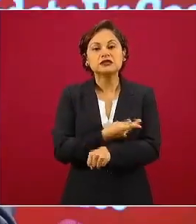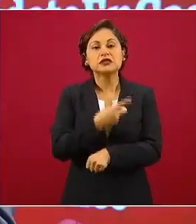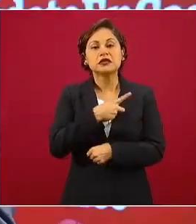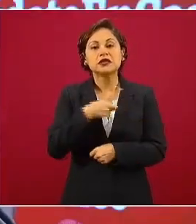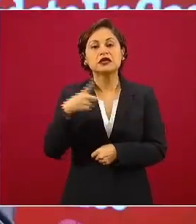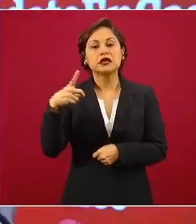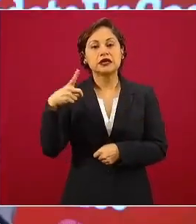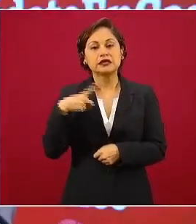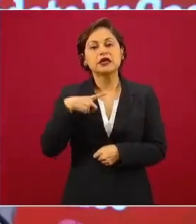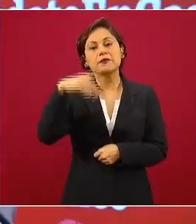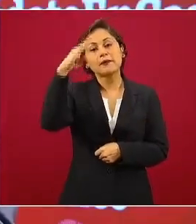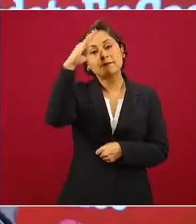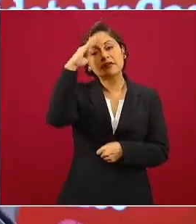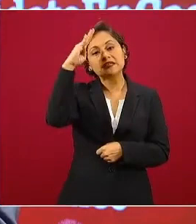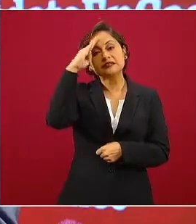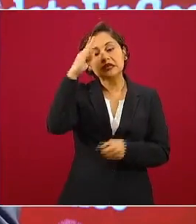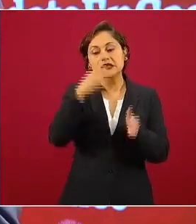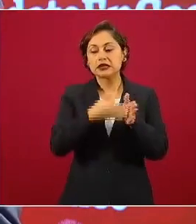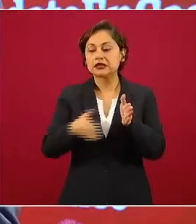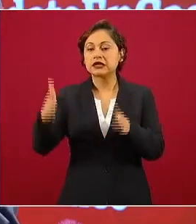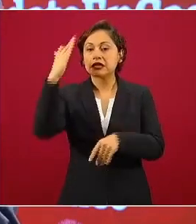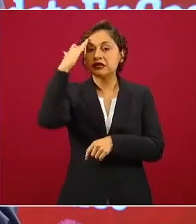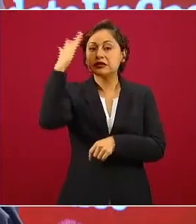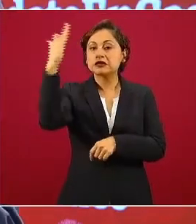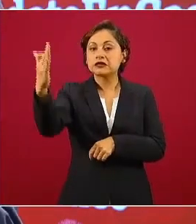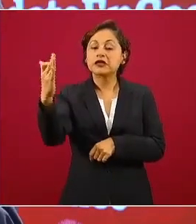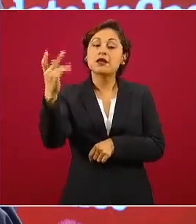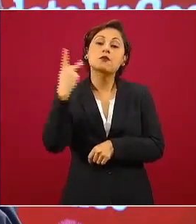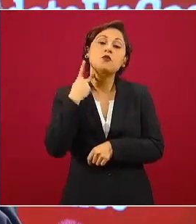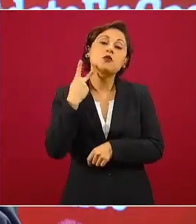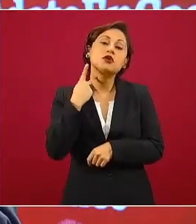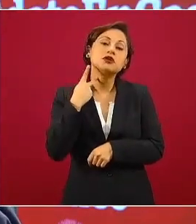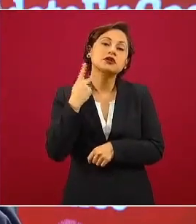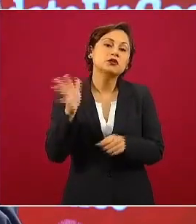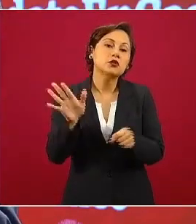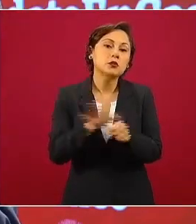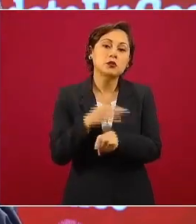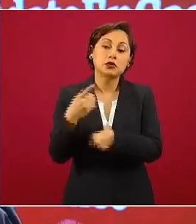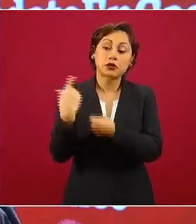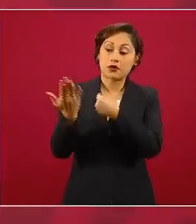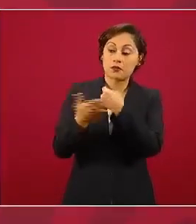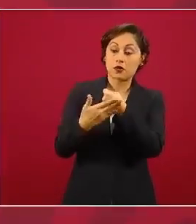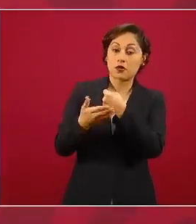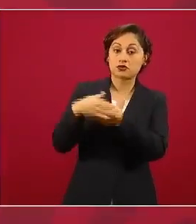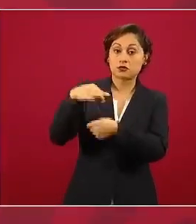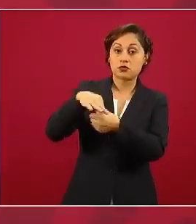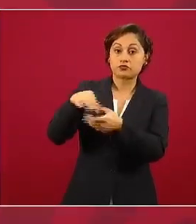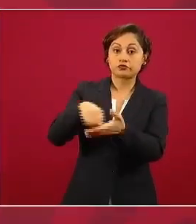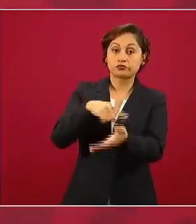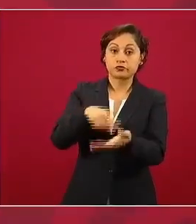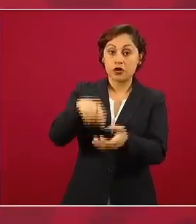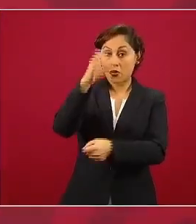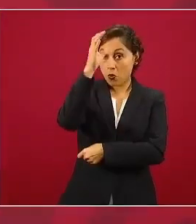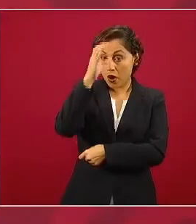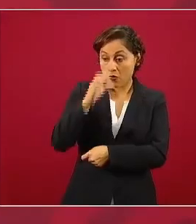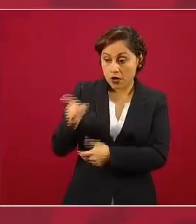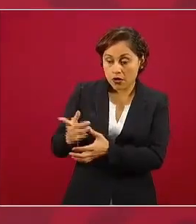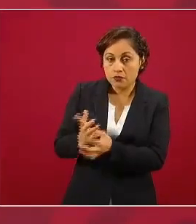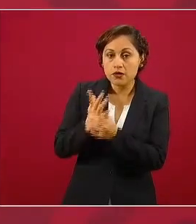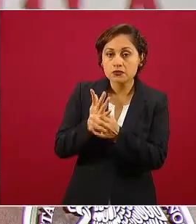procesos políticos electorales. Vienen las elecciones, mencionabas Coahuila, hay elección en Coahuila,